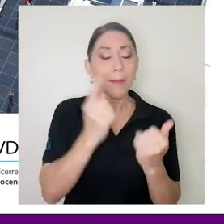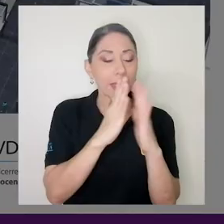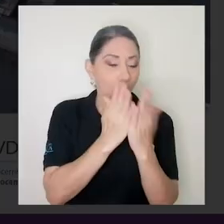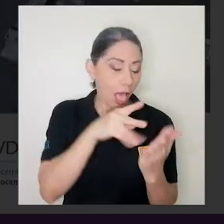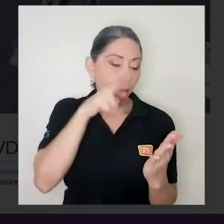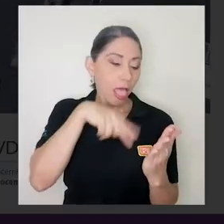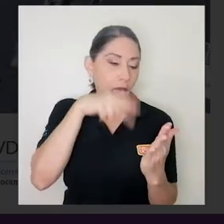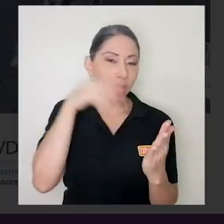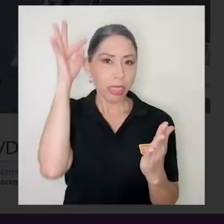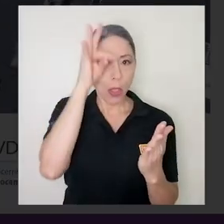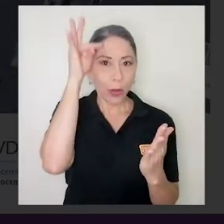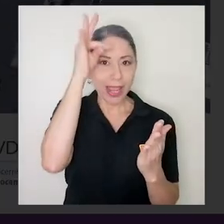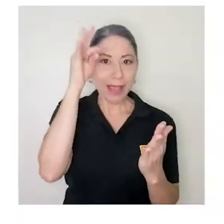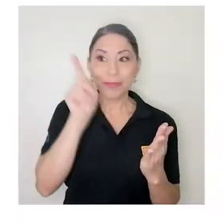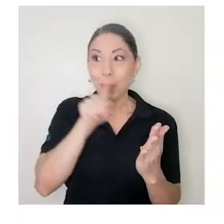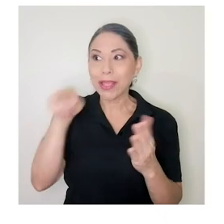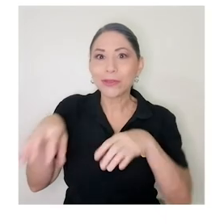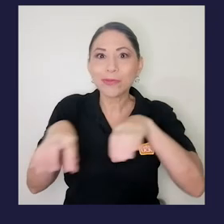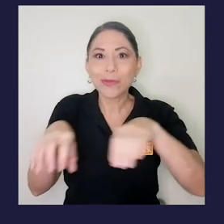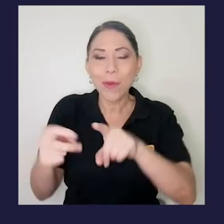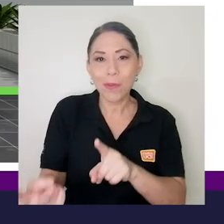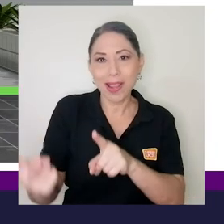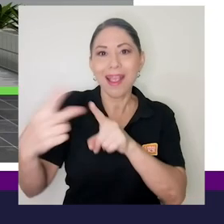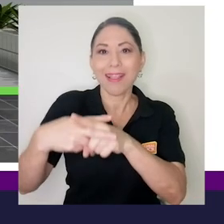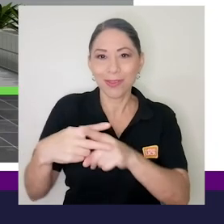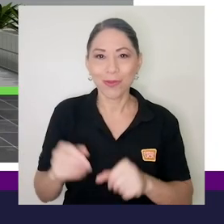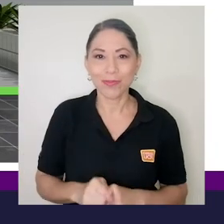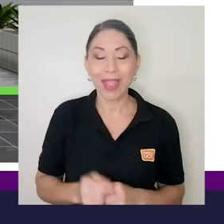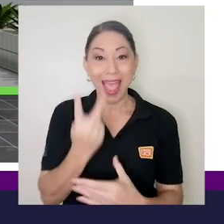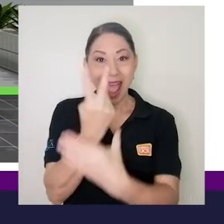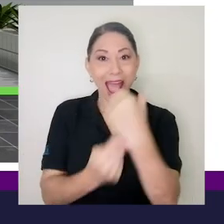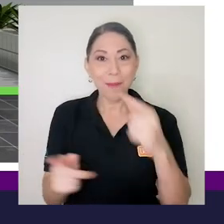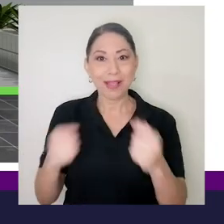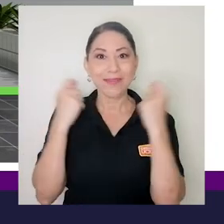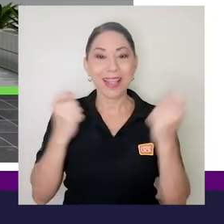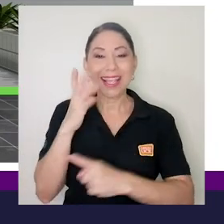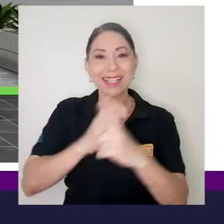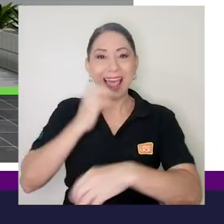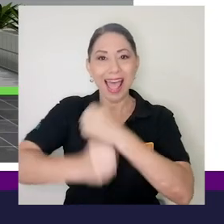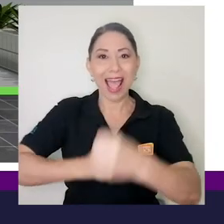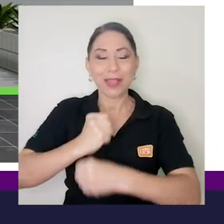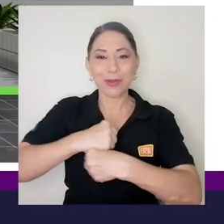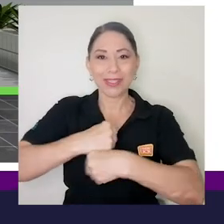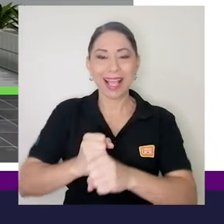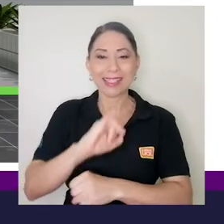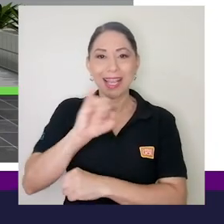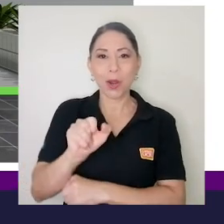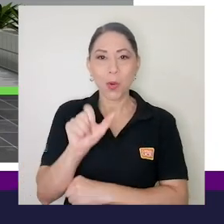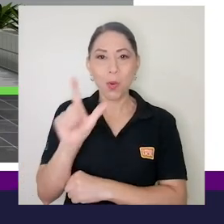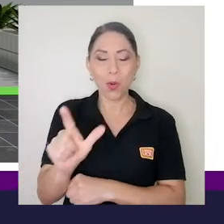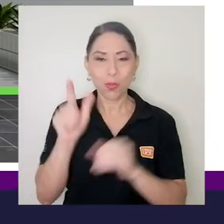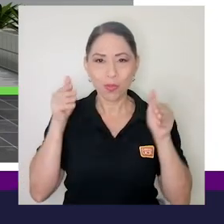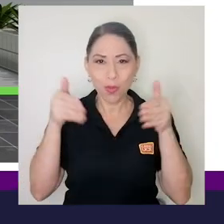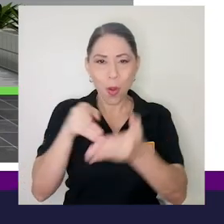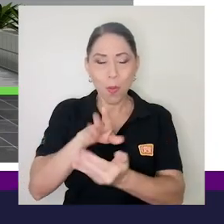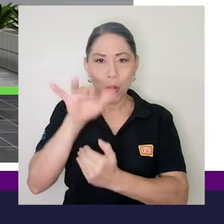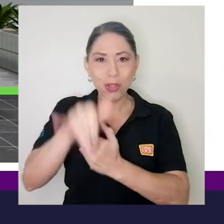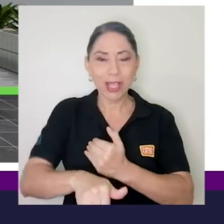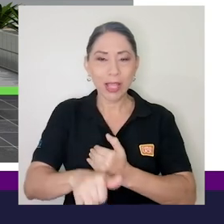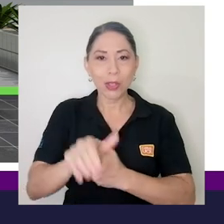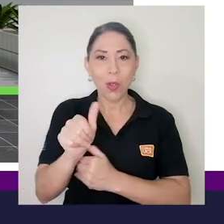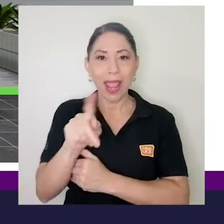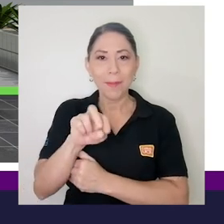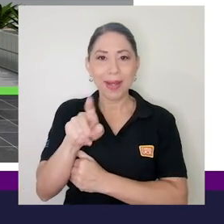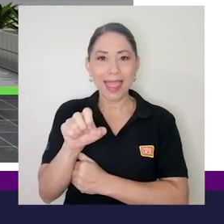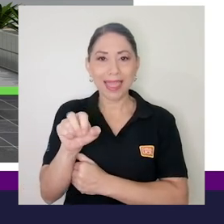sino que los muchachos lo vayan aplicando. Ambas ferias se realizan cada año en el mes de julio en el marco del proyecto